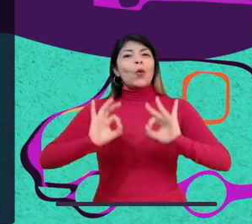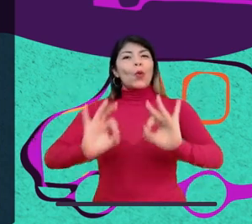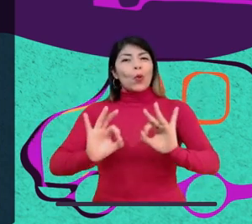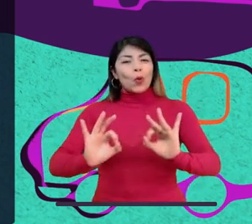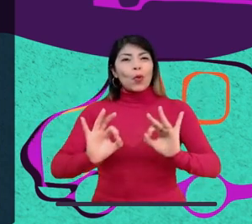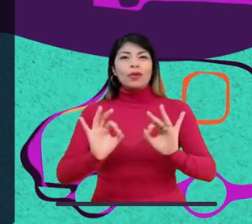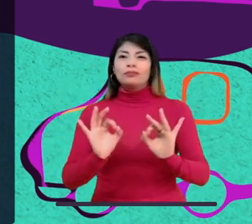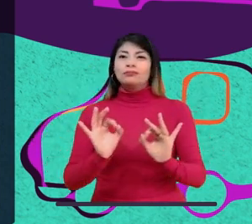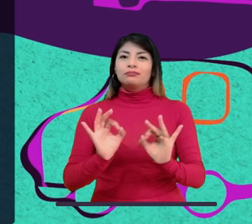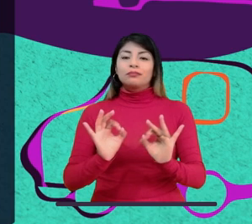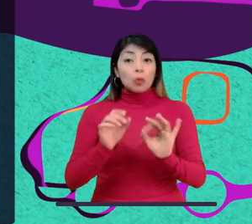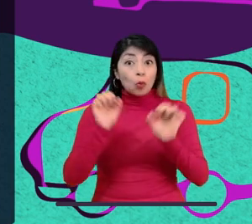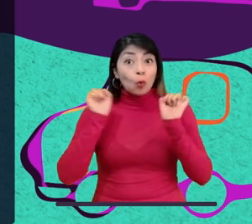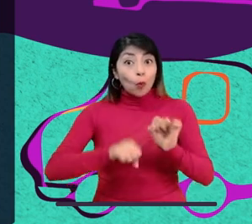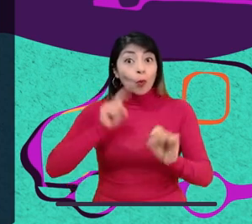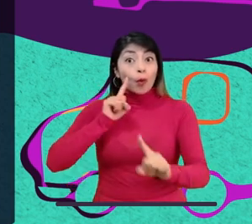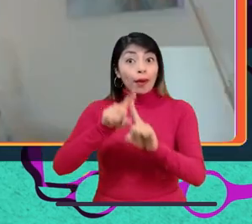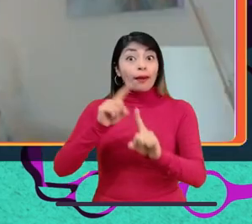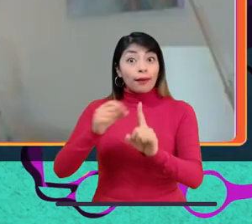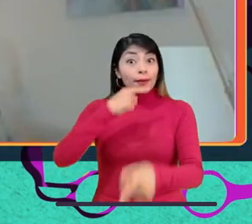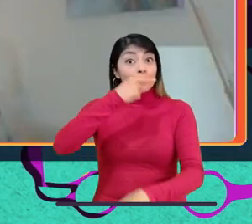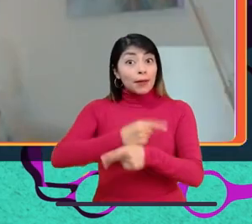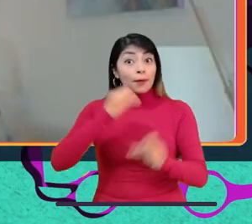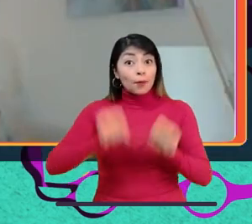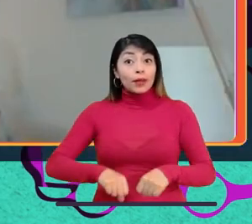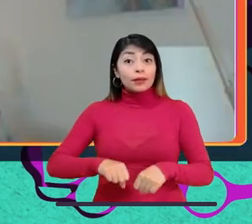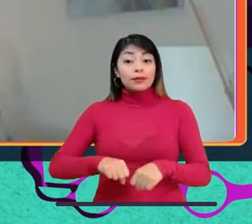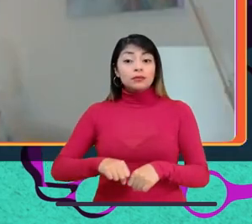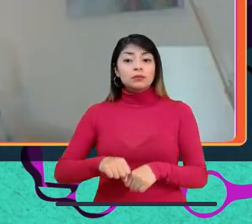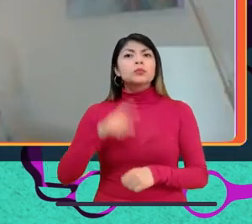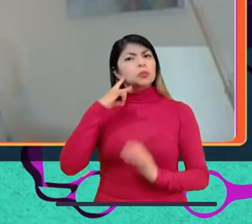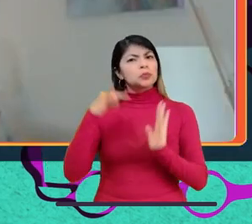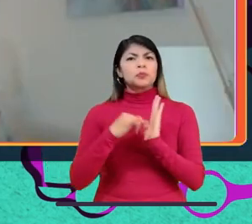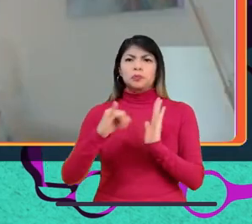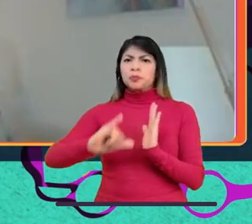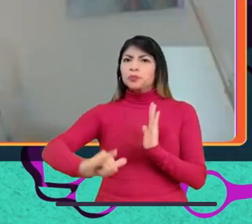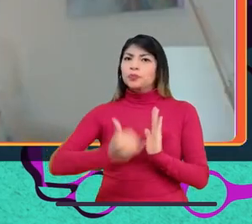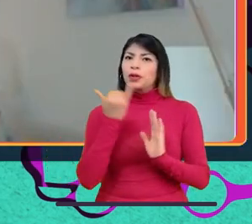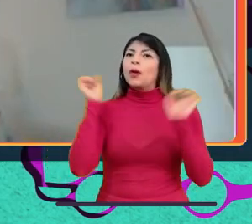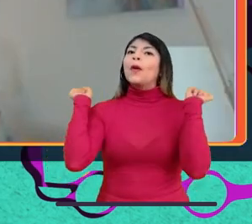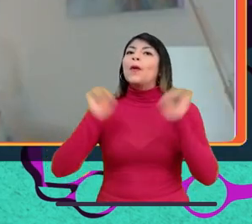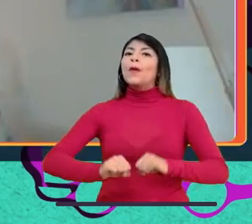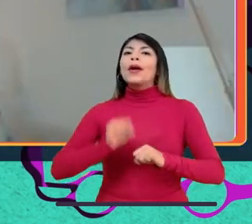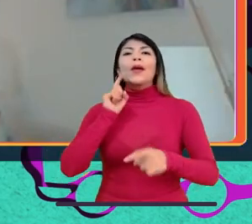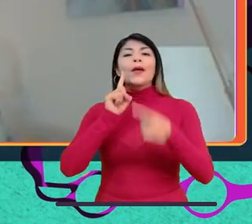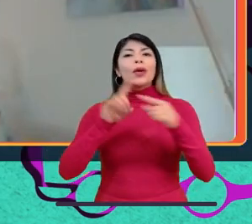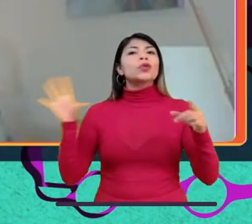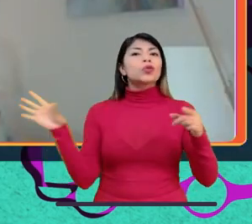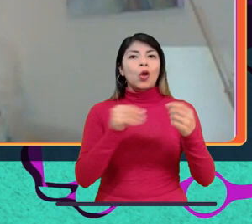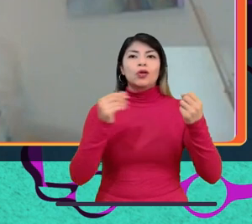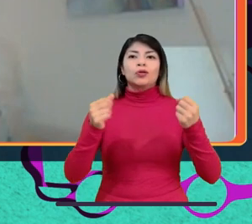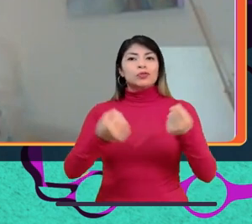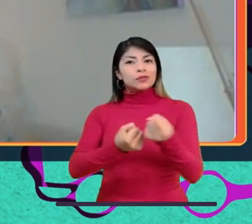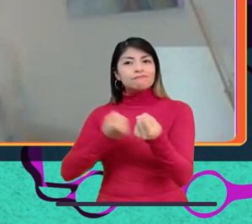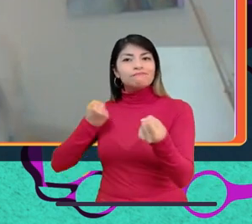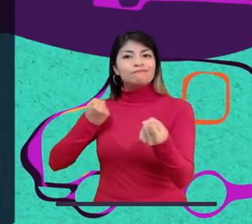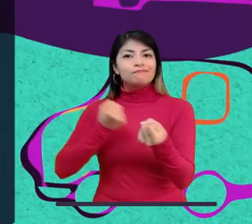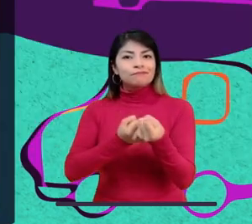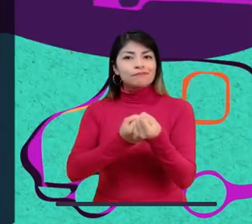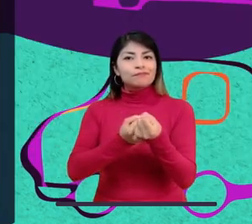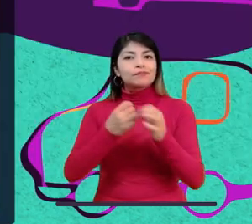un planeta más saludable, más sostenible? Yo creo que lo lograríamos muy pronto si todos podemos apoyar.